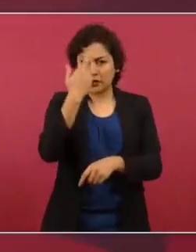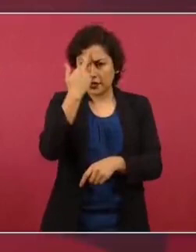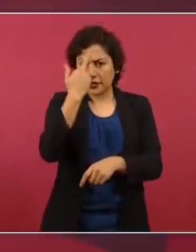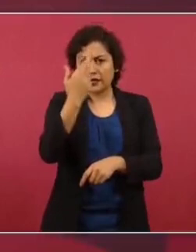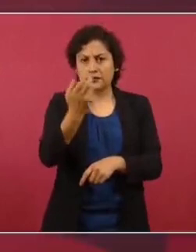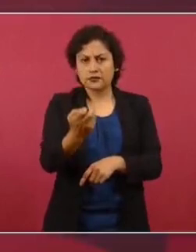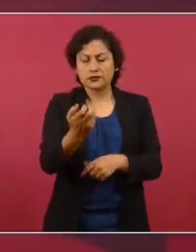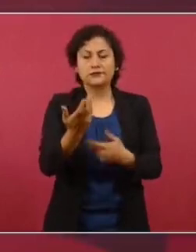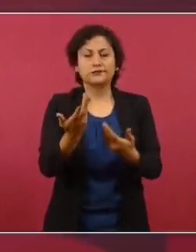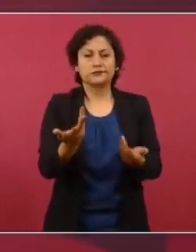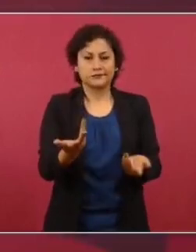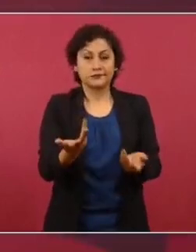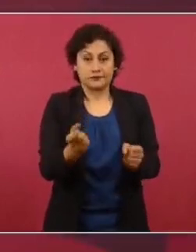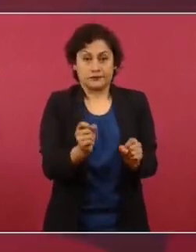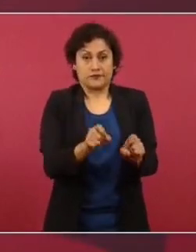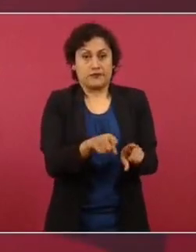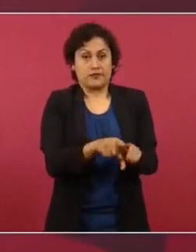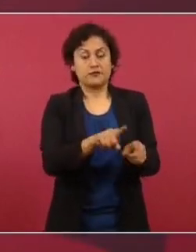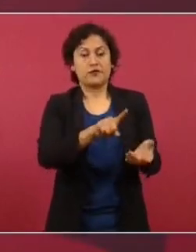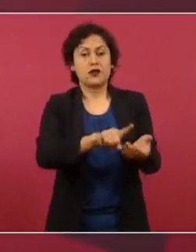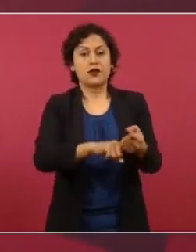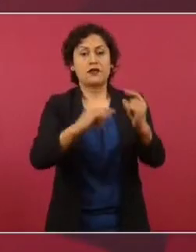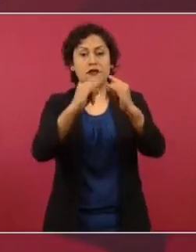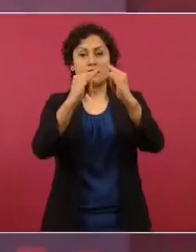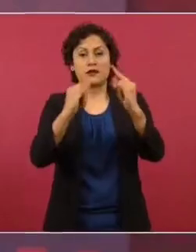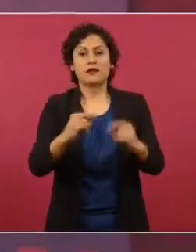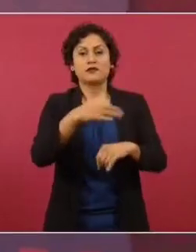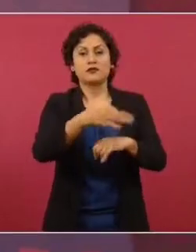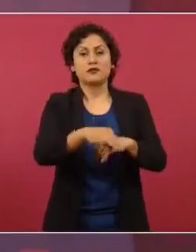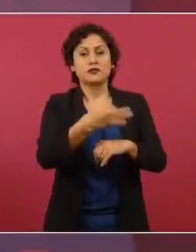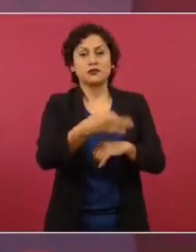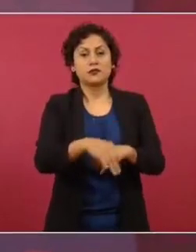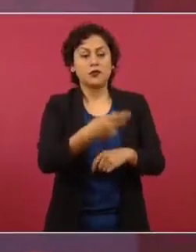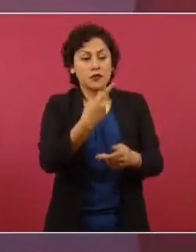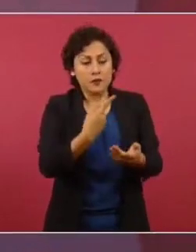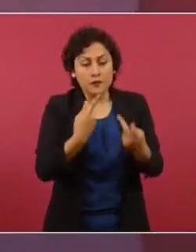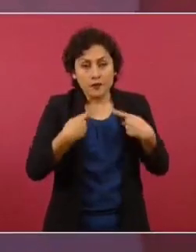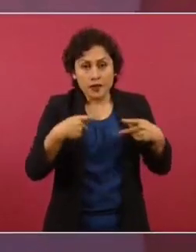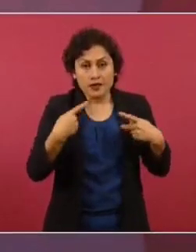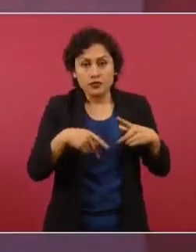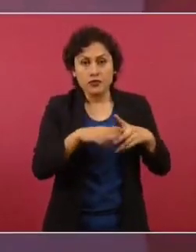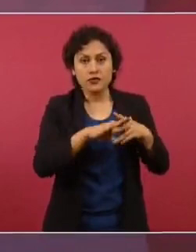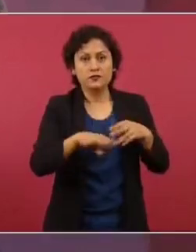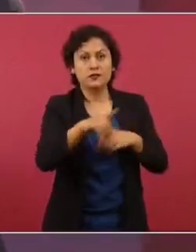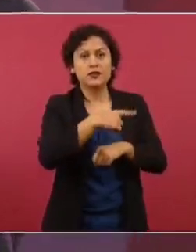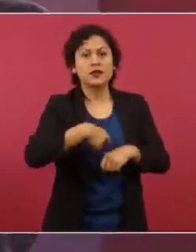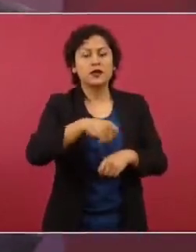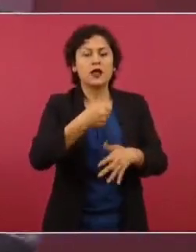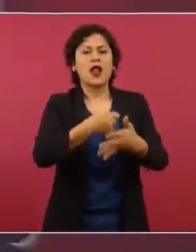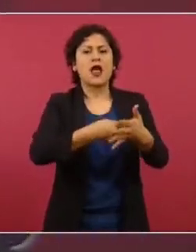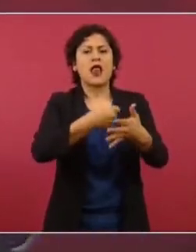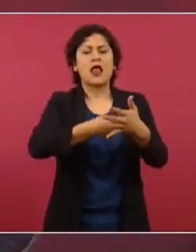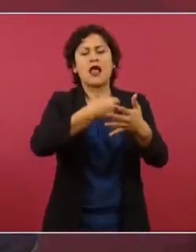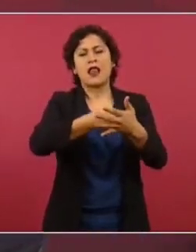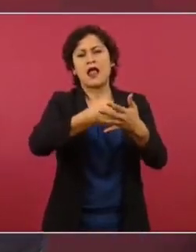protesta que ellos iniciaron a partir, suponemos, de que